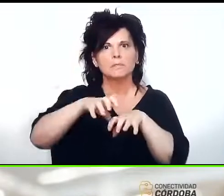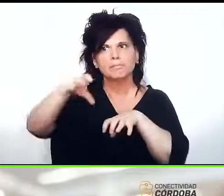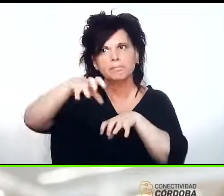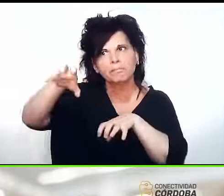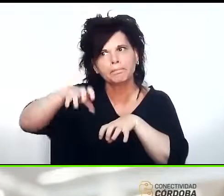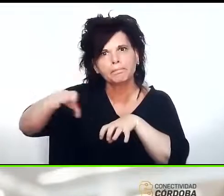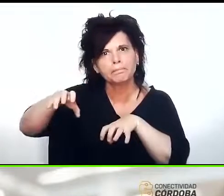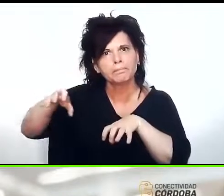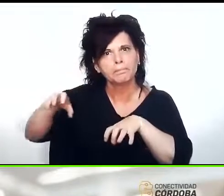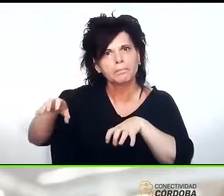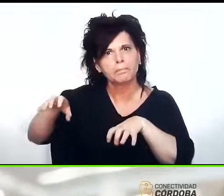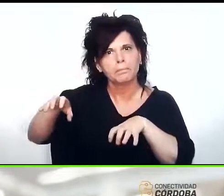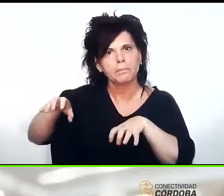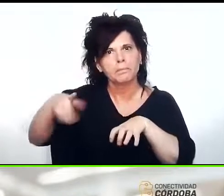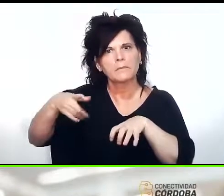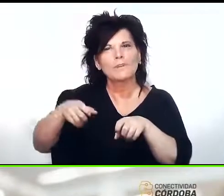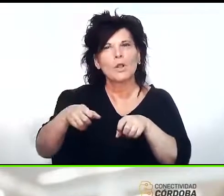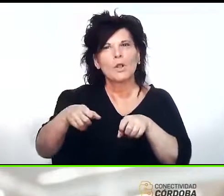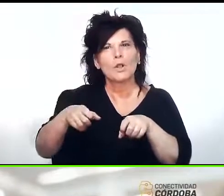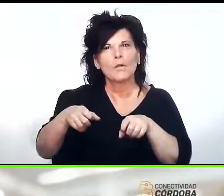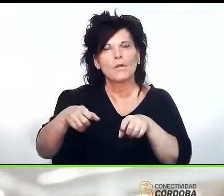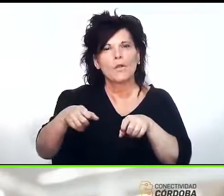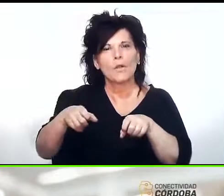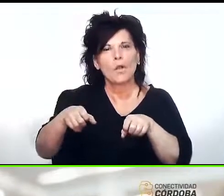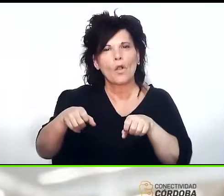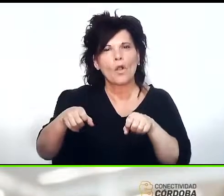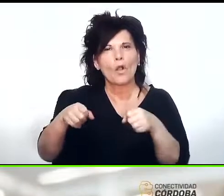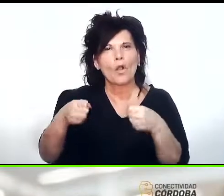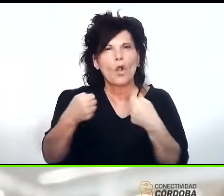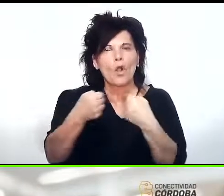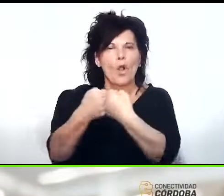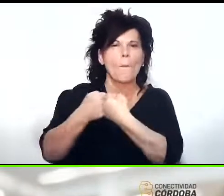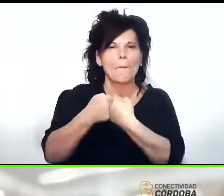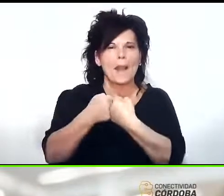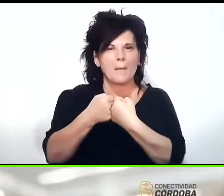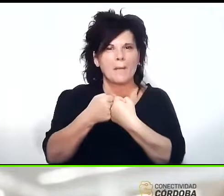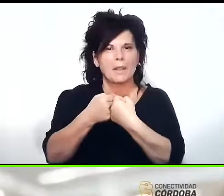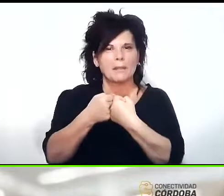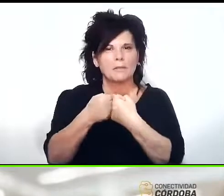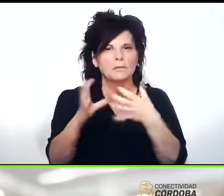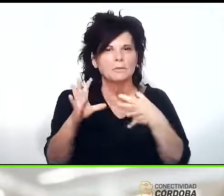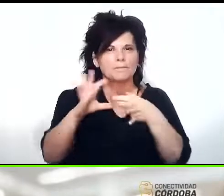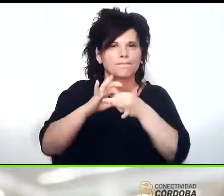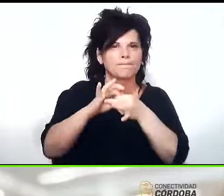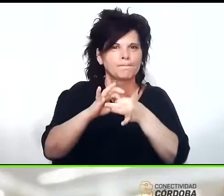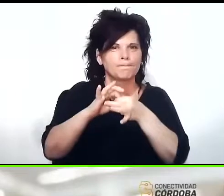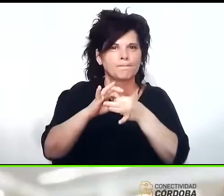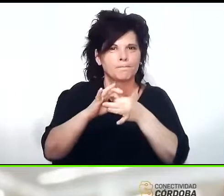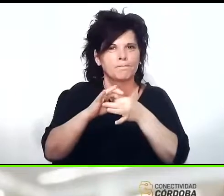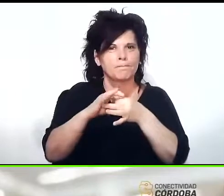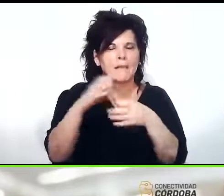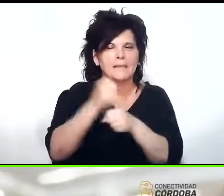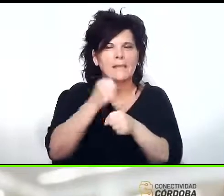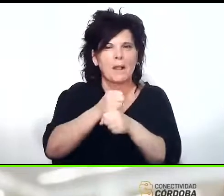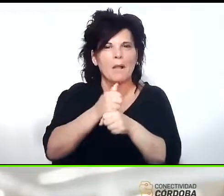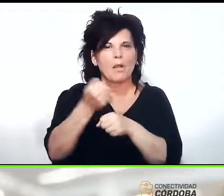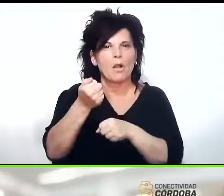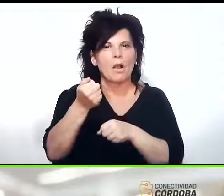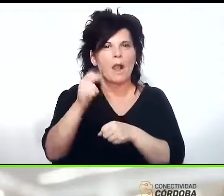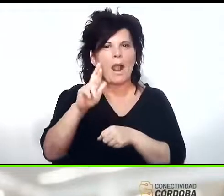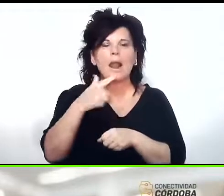profundizar son un complemento de la red federal de fibra óptica quizás con el trabajo de ARSAT siendo